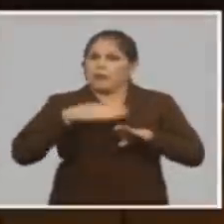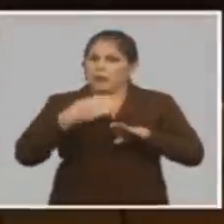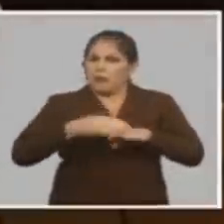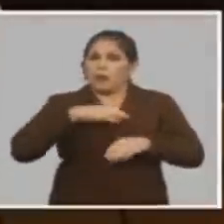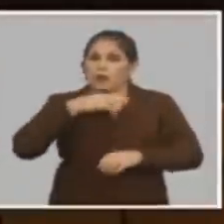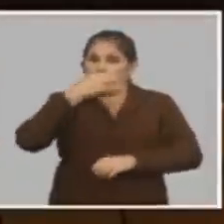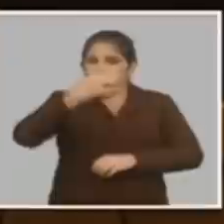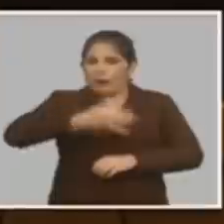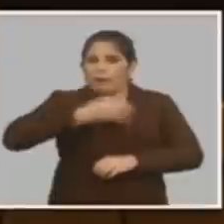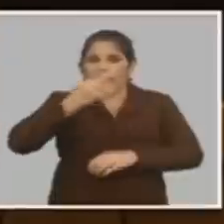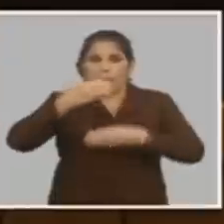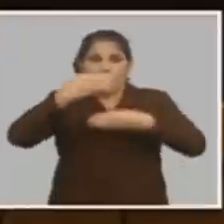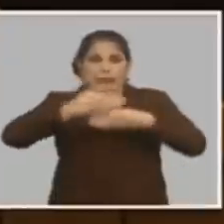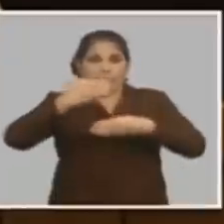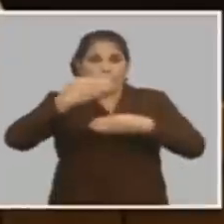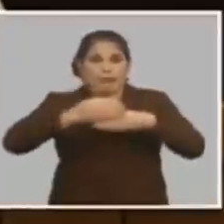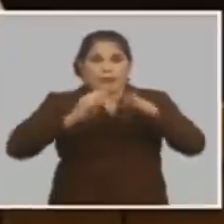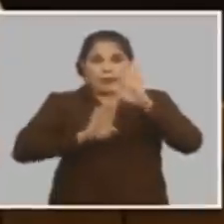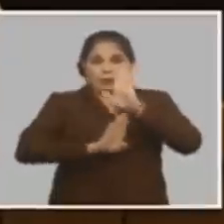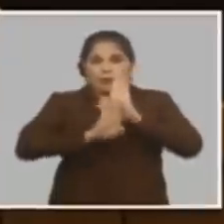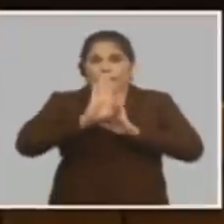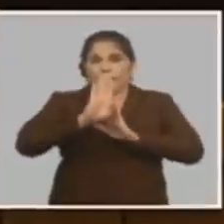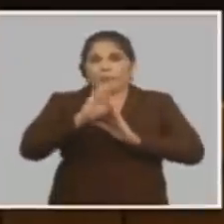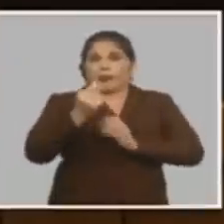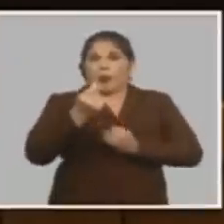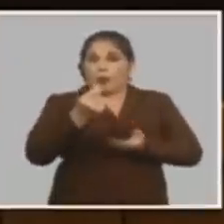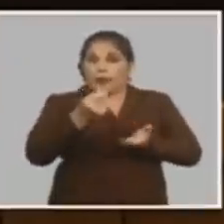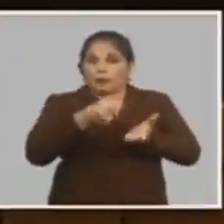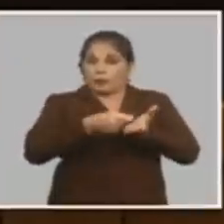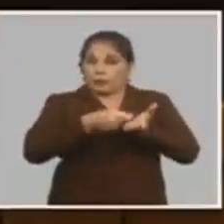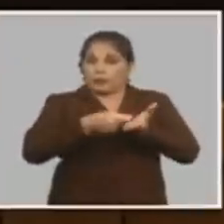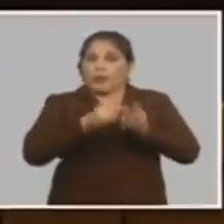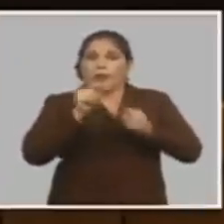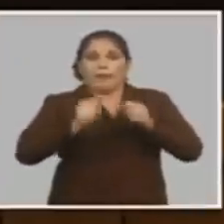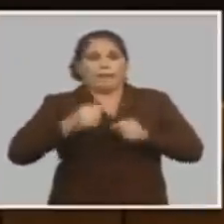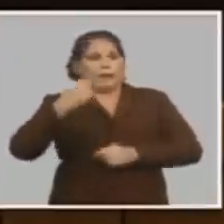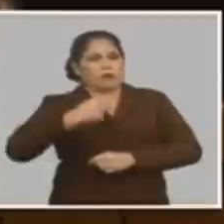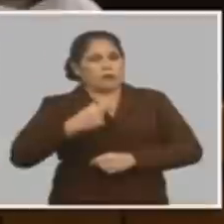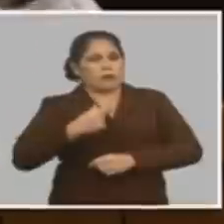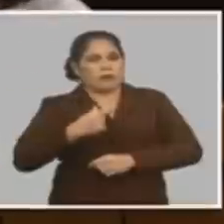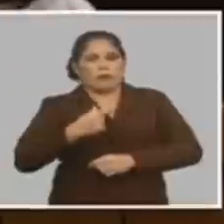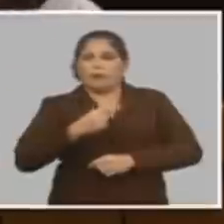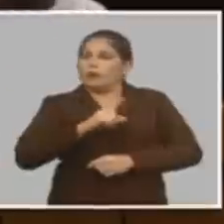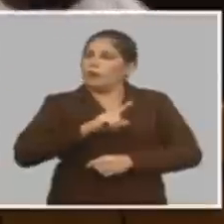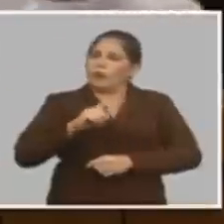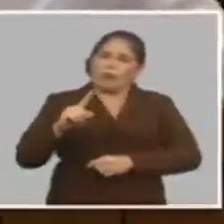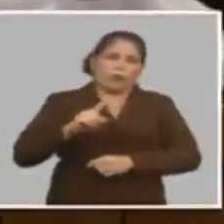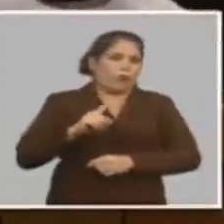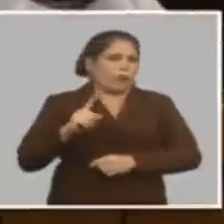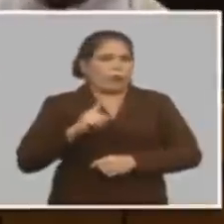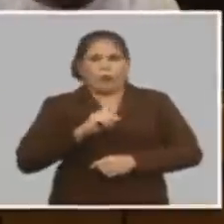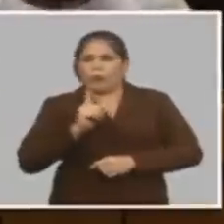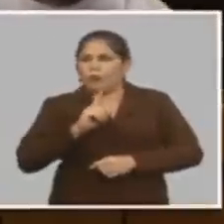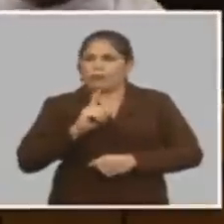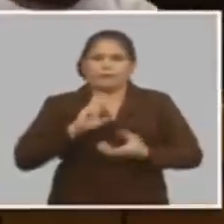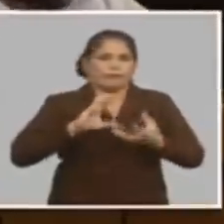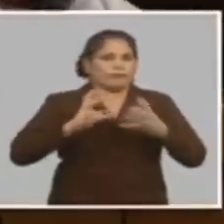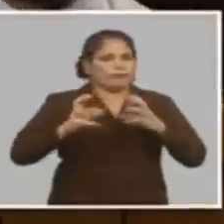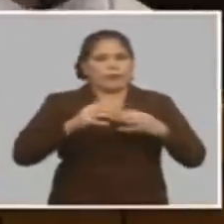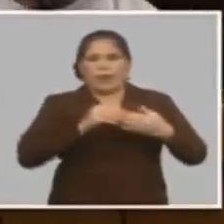hablé de los límites de crecimiento a los precios y hay personas que nos han dicho no cuadra la